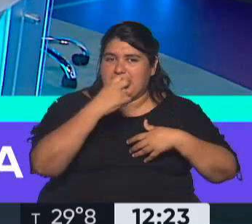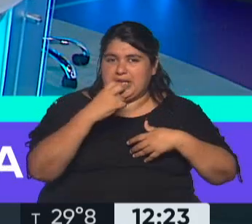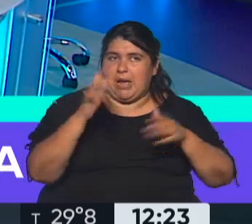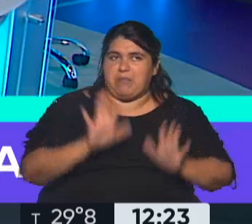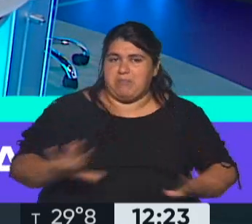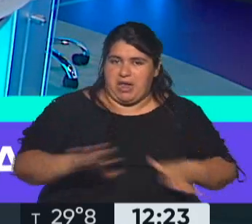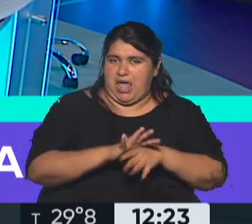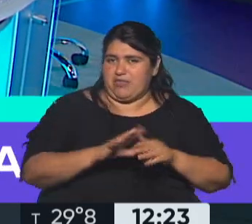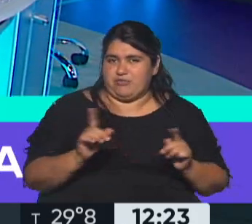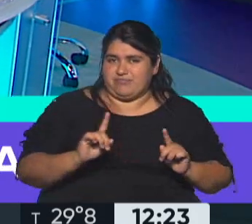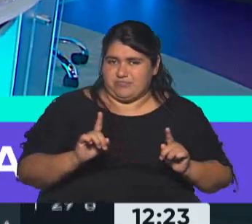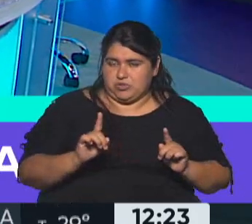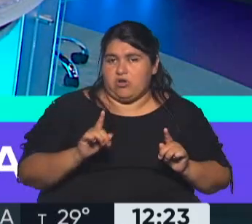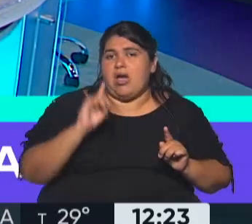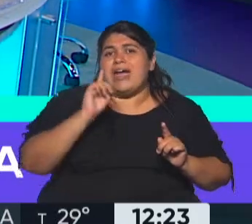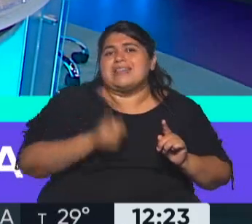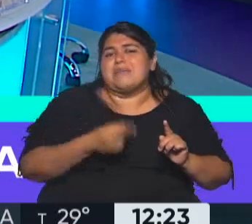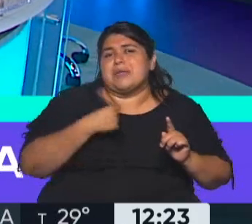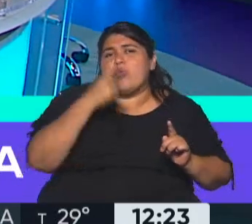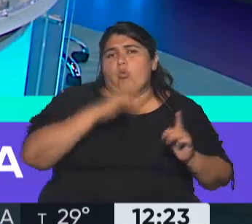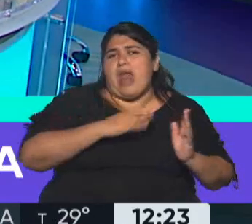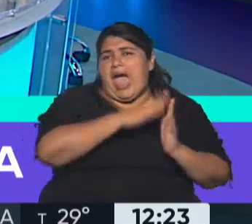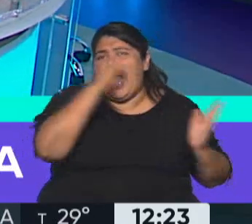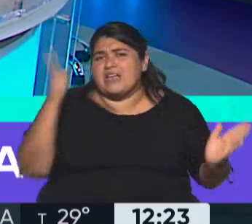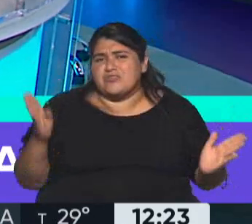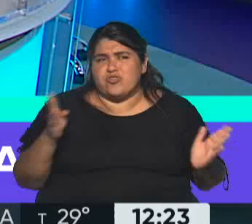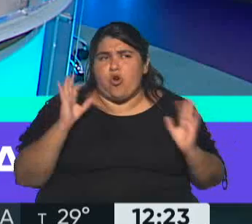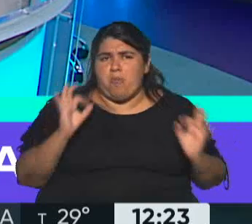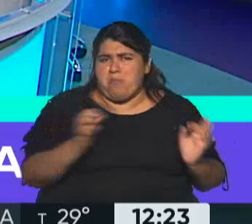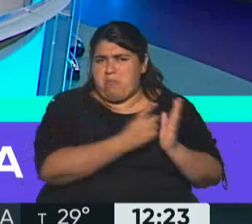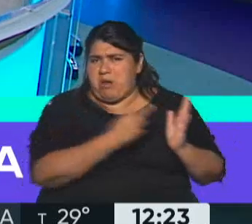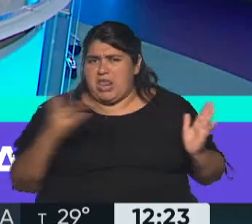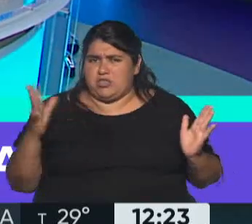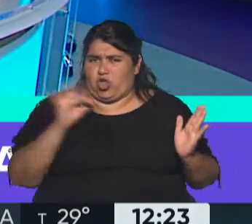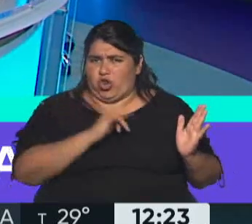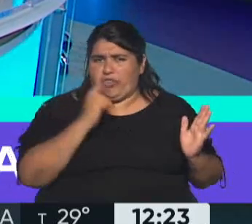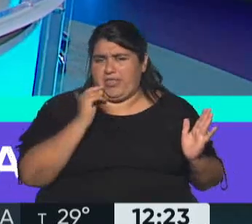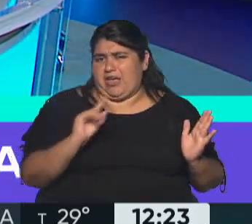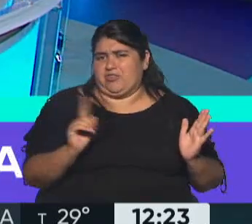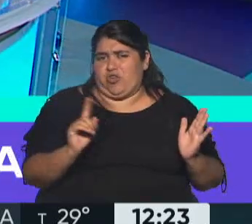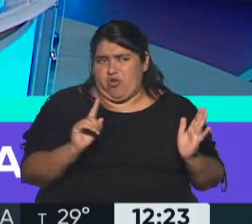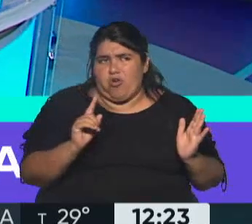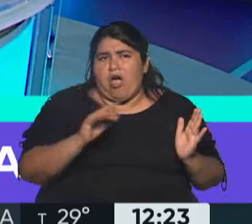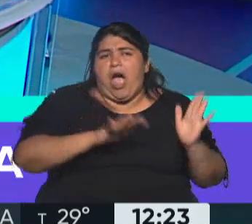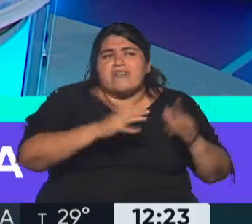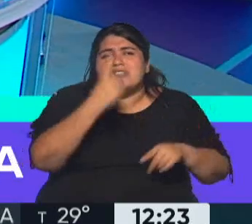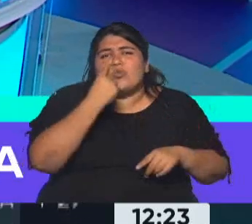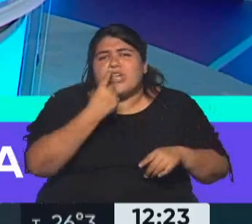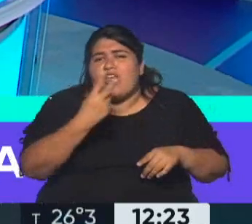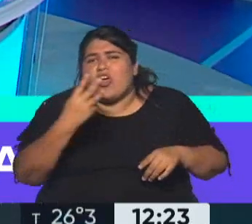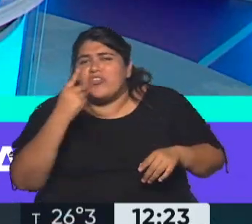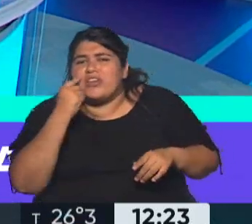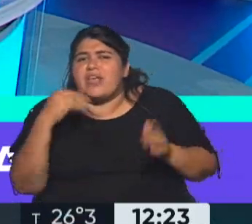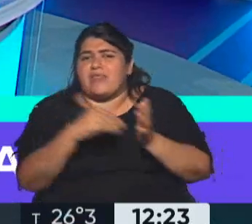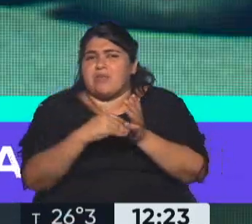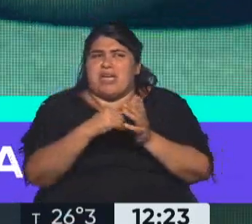Recordemos que además que son pocos días al año, tampoco puede reclamarse que todo el sistema esté preparado para temperaturas